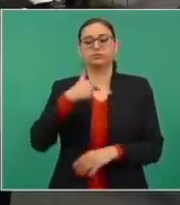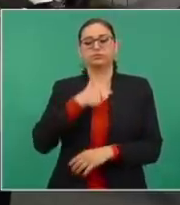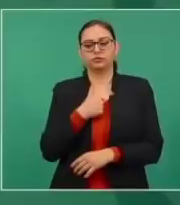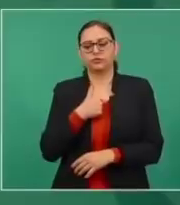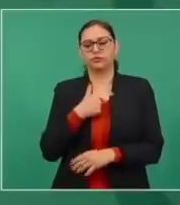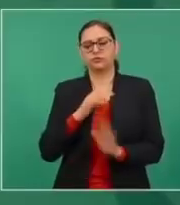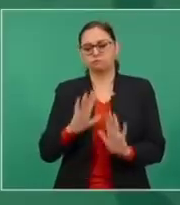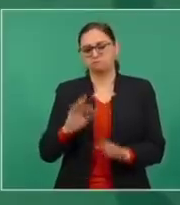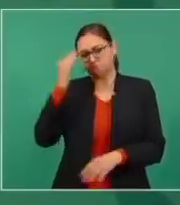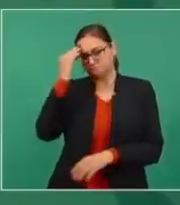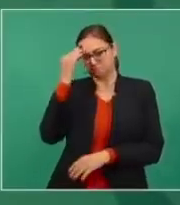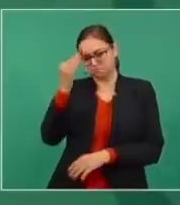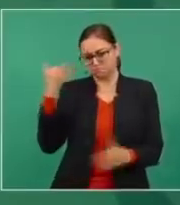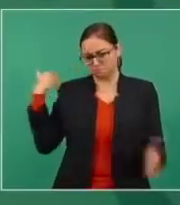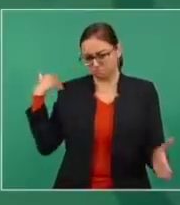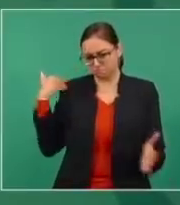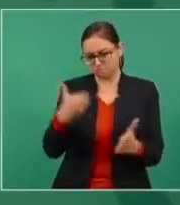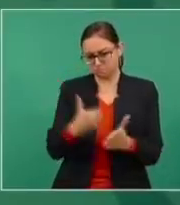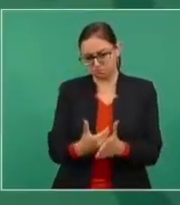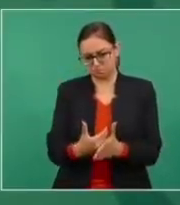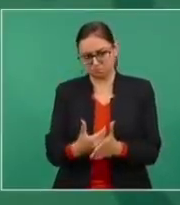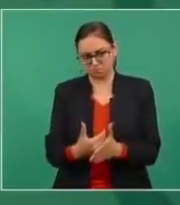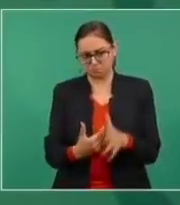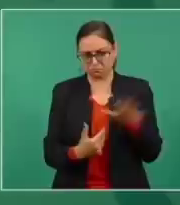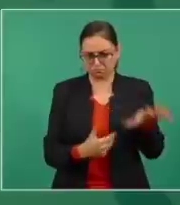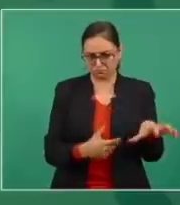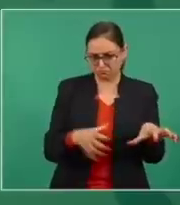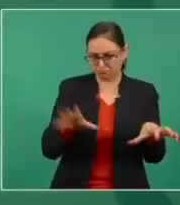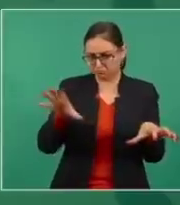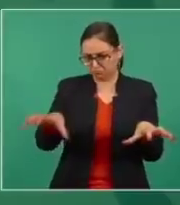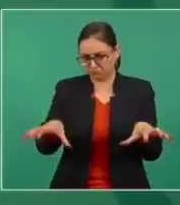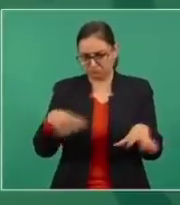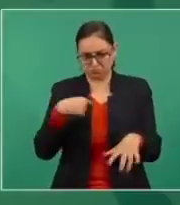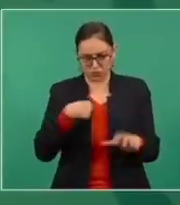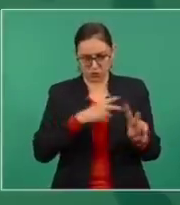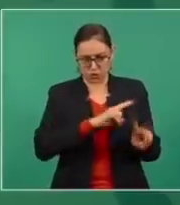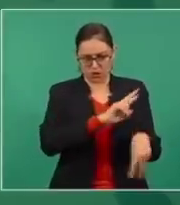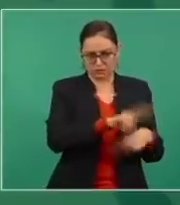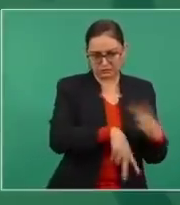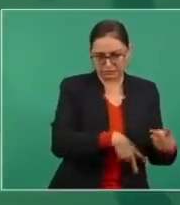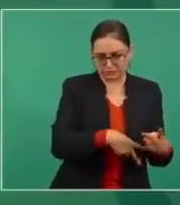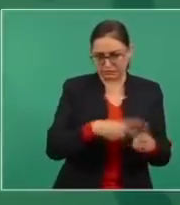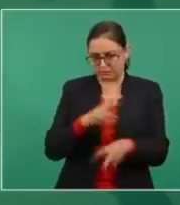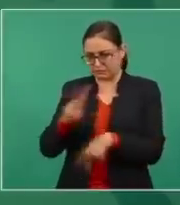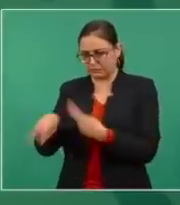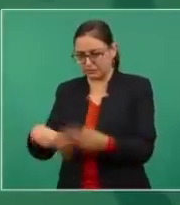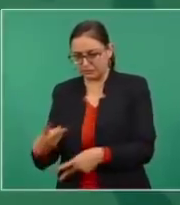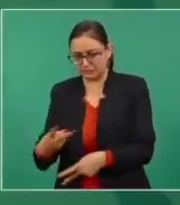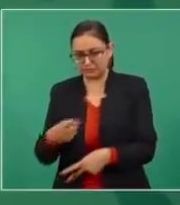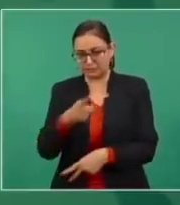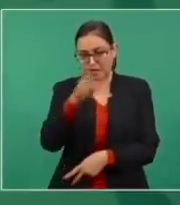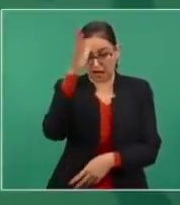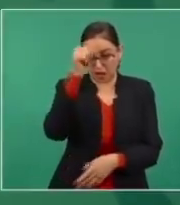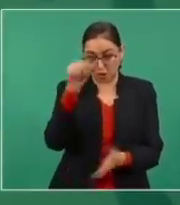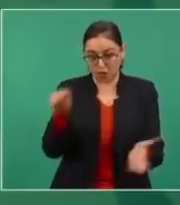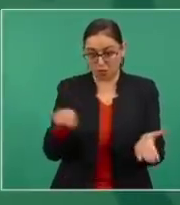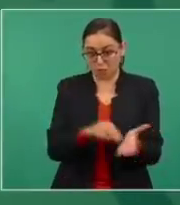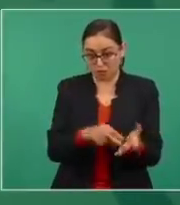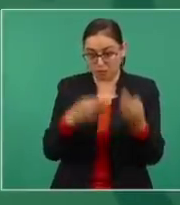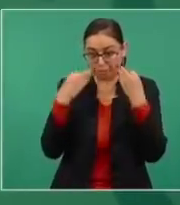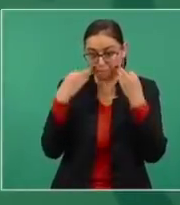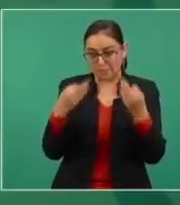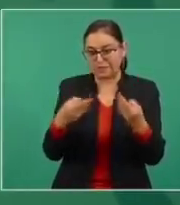porque me estaban invitando a firmar como testigo